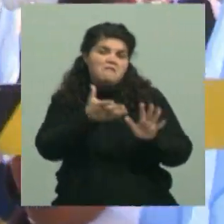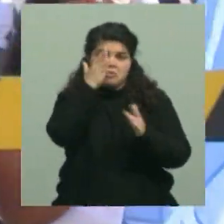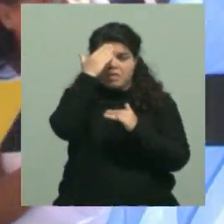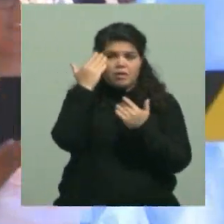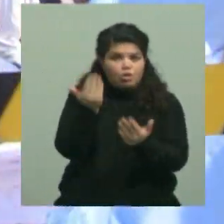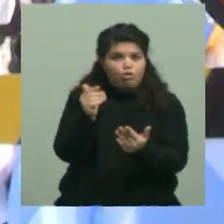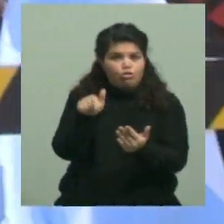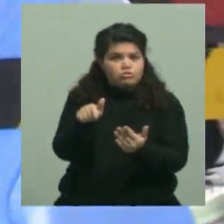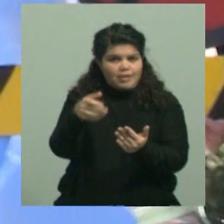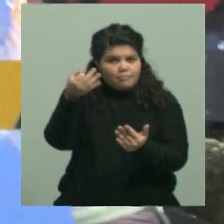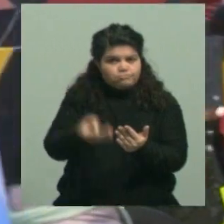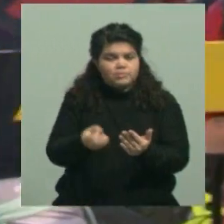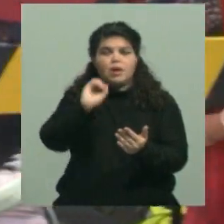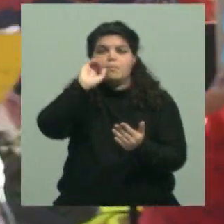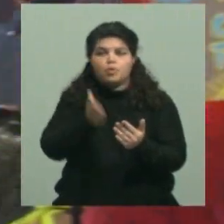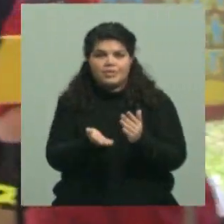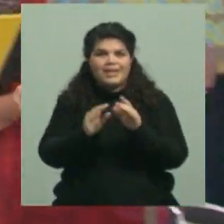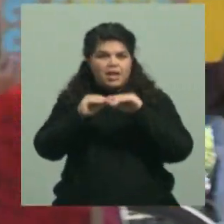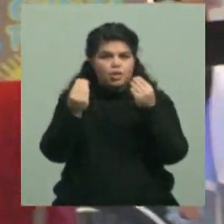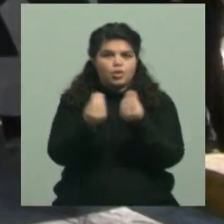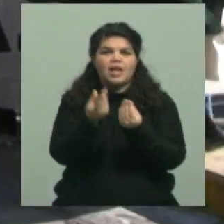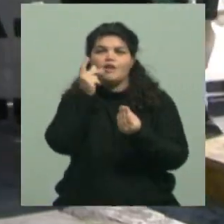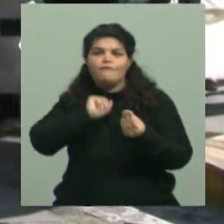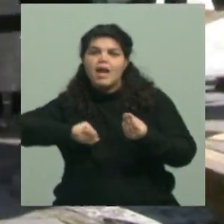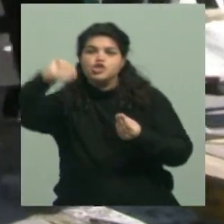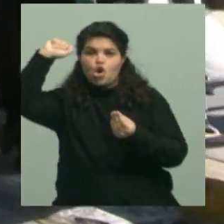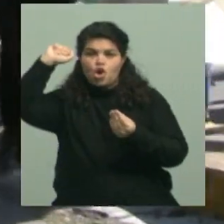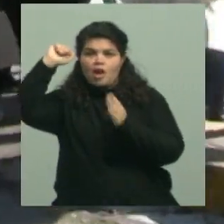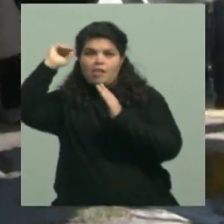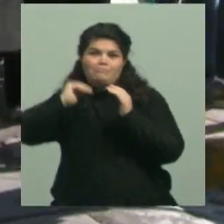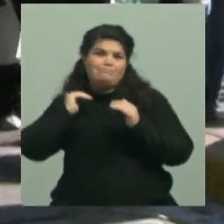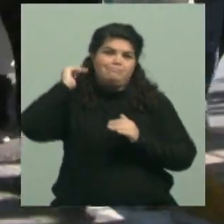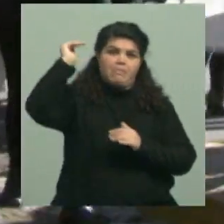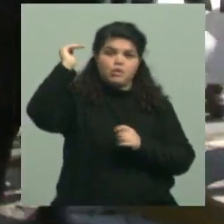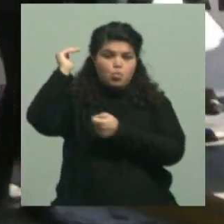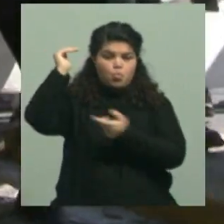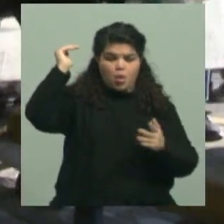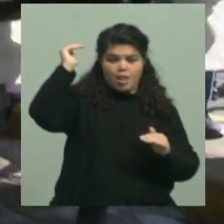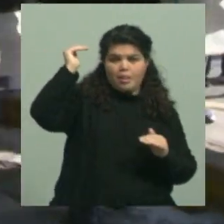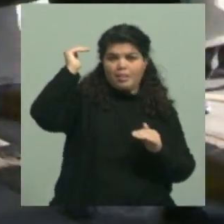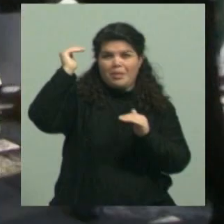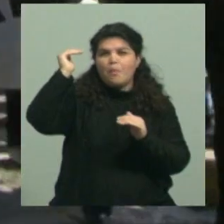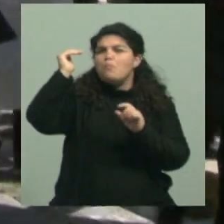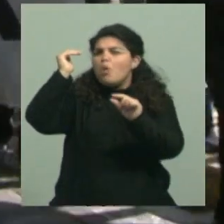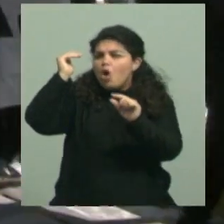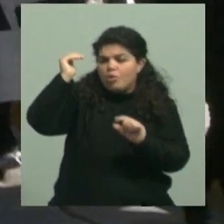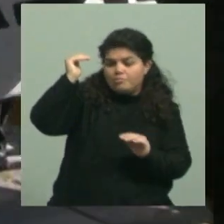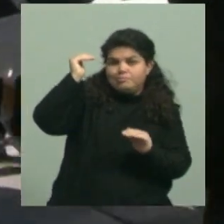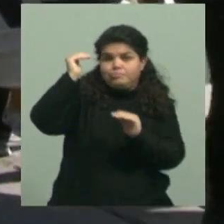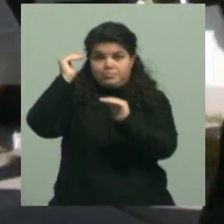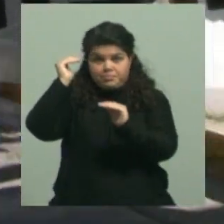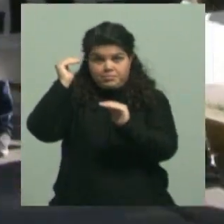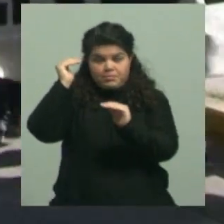del porcentaje de inflación producido desde, digamos, el